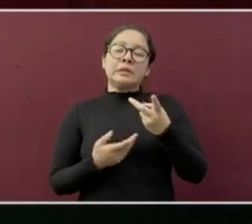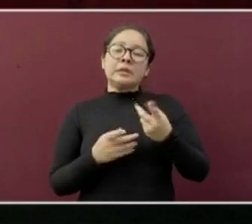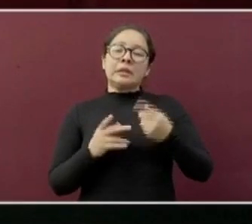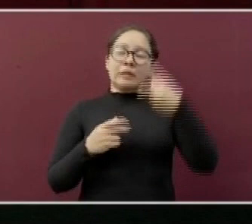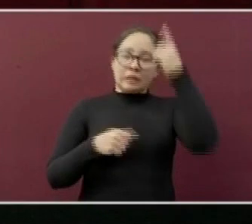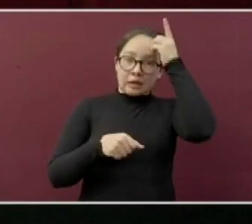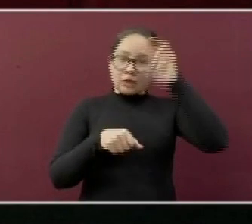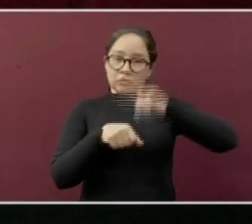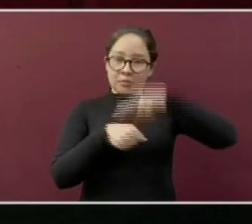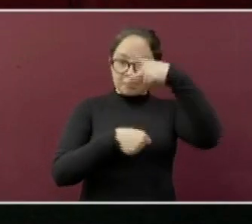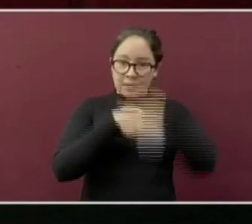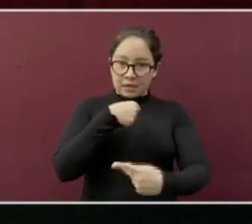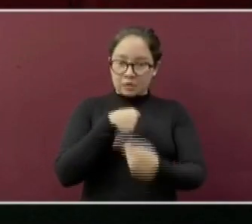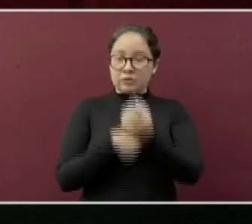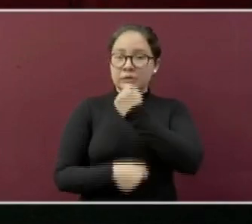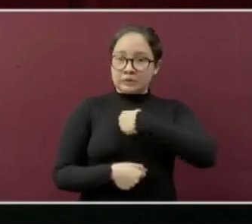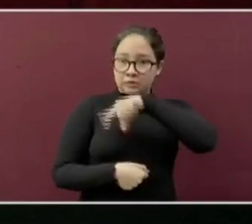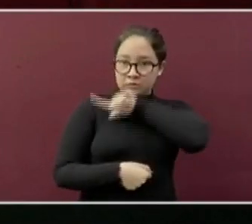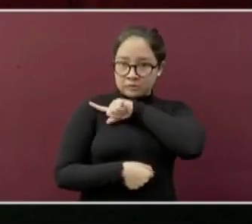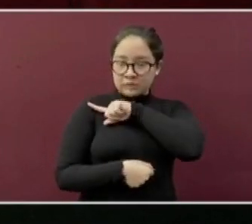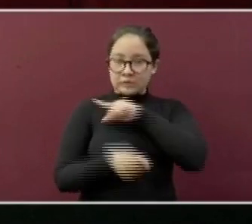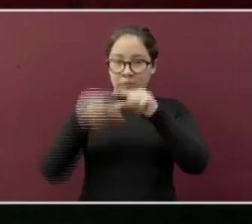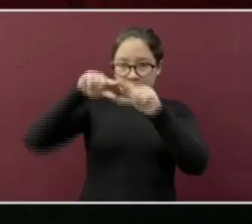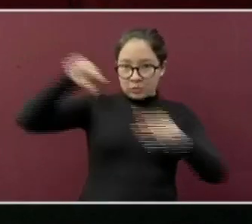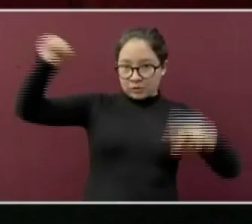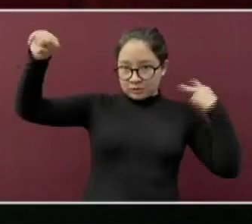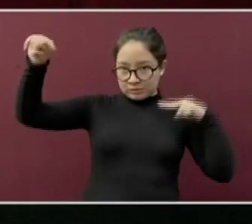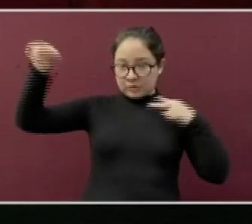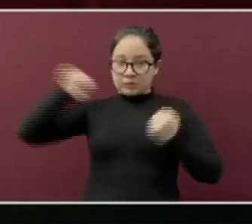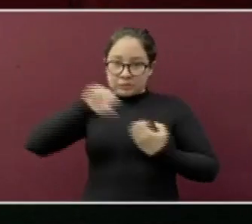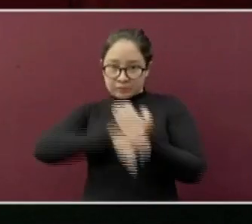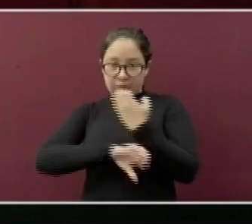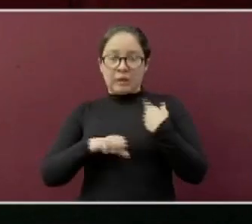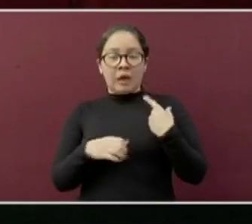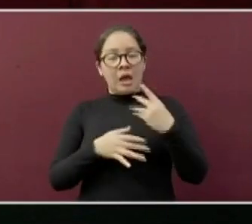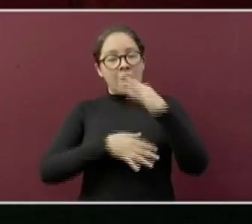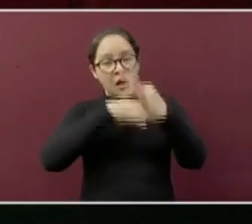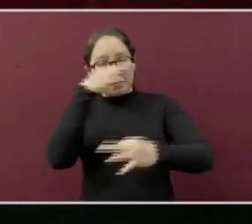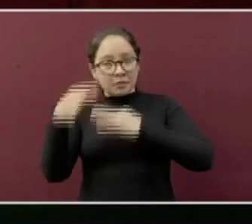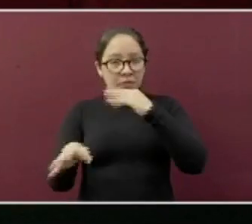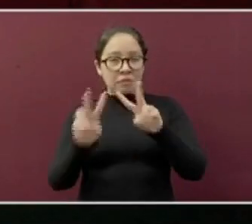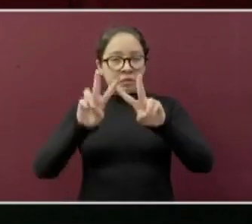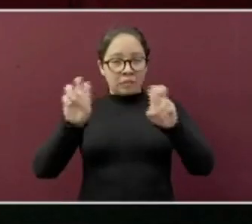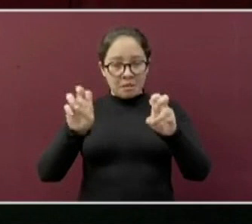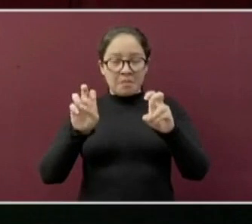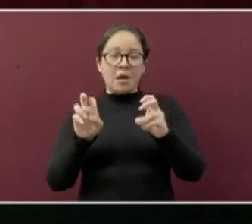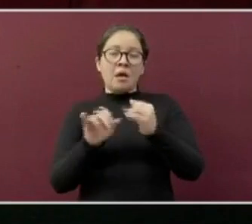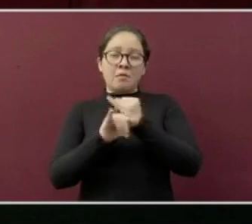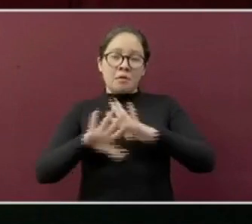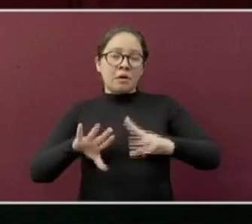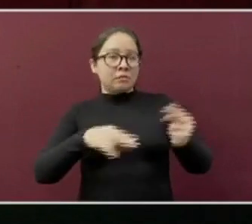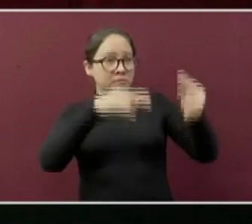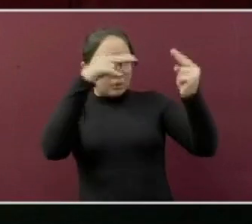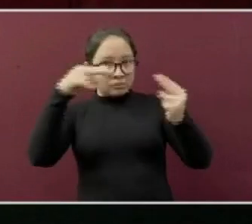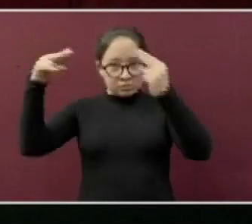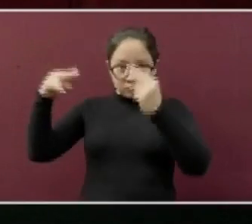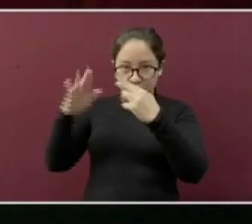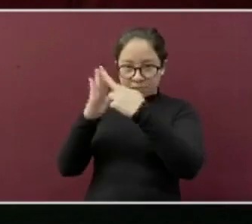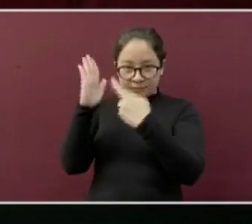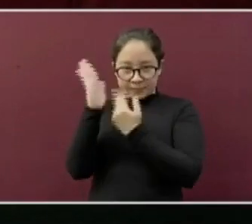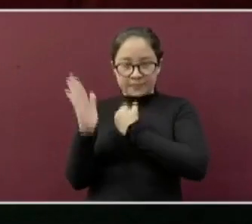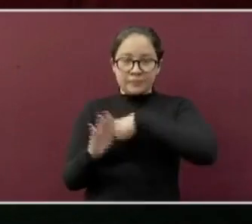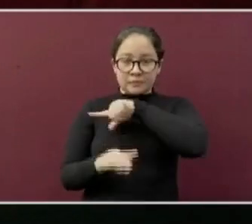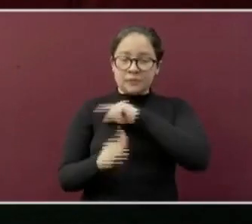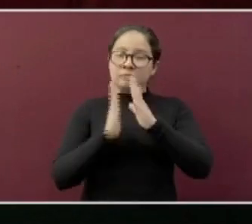riesgos sanitarios a nivel estatal, quien nos actualizará de la participación del sector comercial. Los invito a compartir